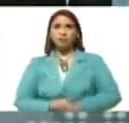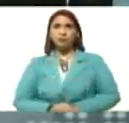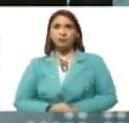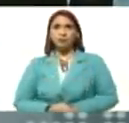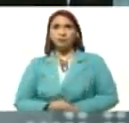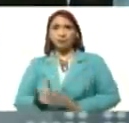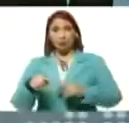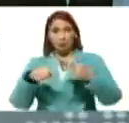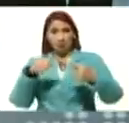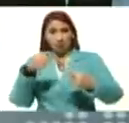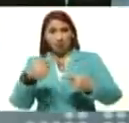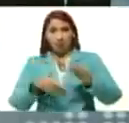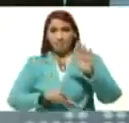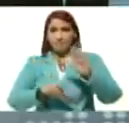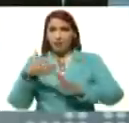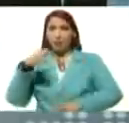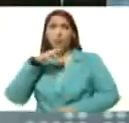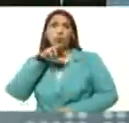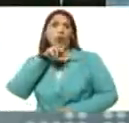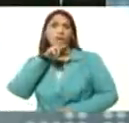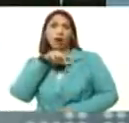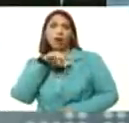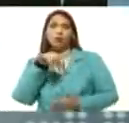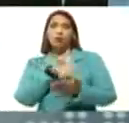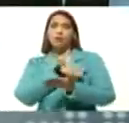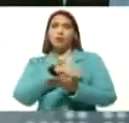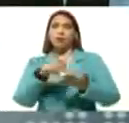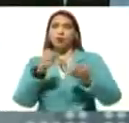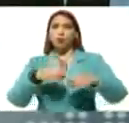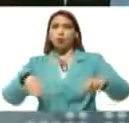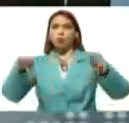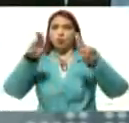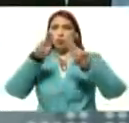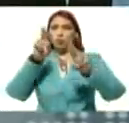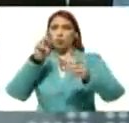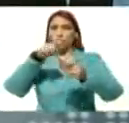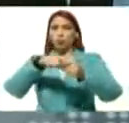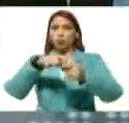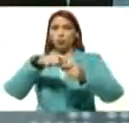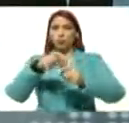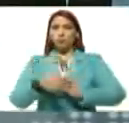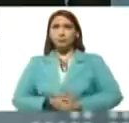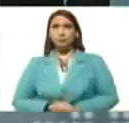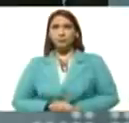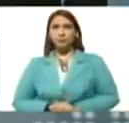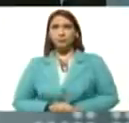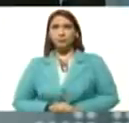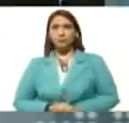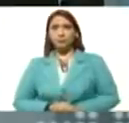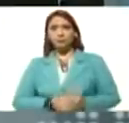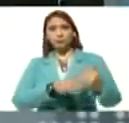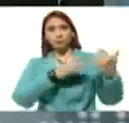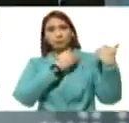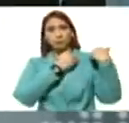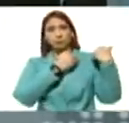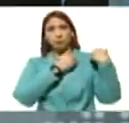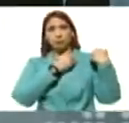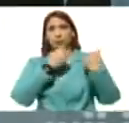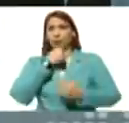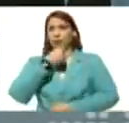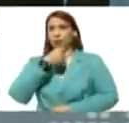mañana vamos, a hablar, en Nueva York, en la ONU, nos toca mañana, turno, del discurso,